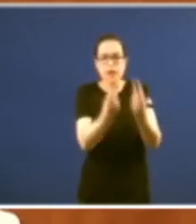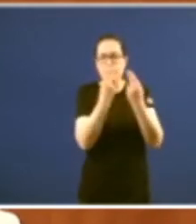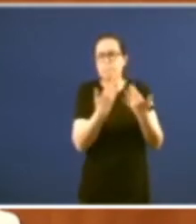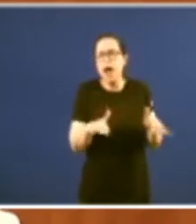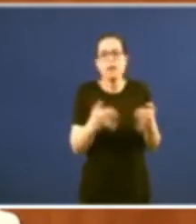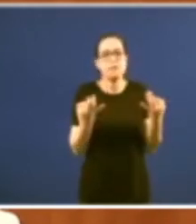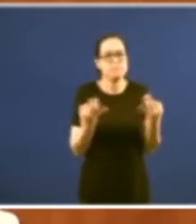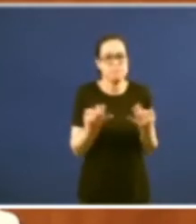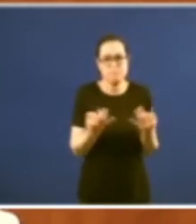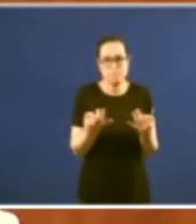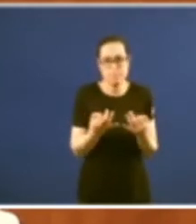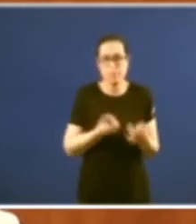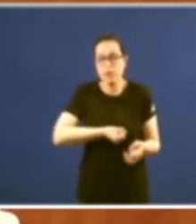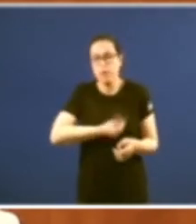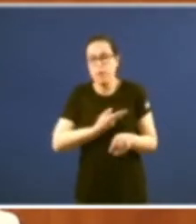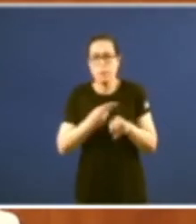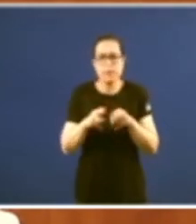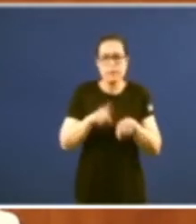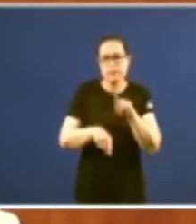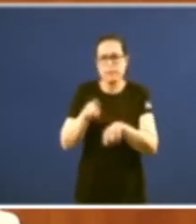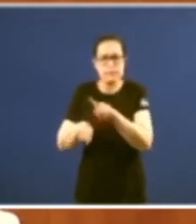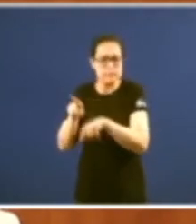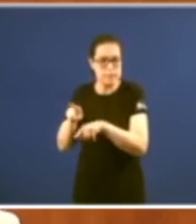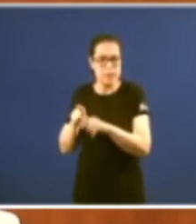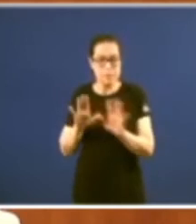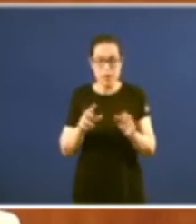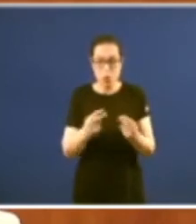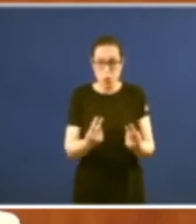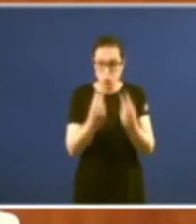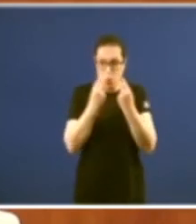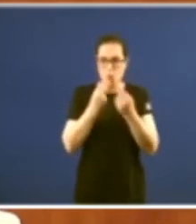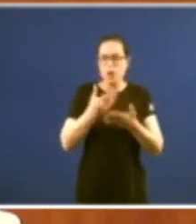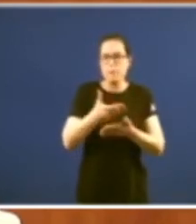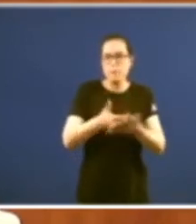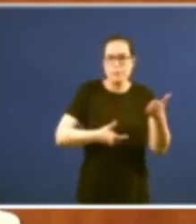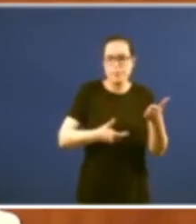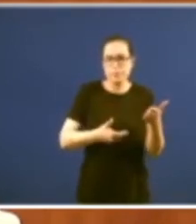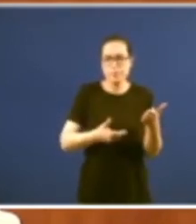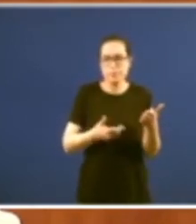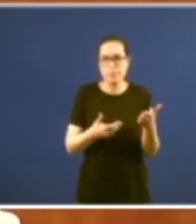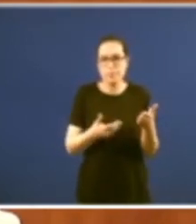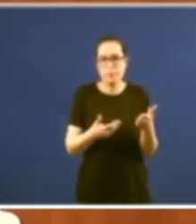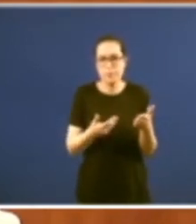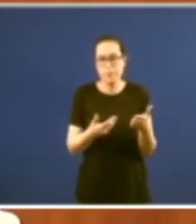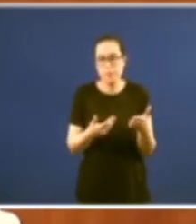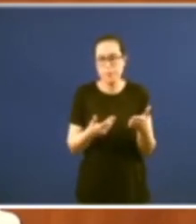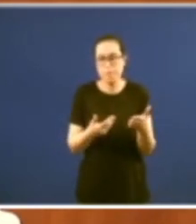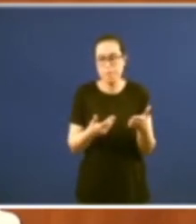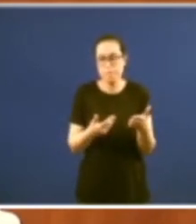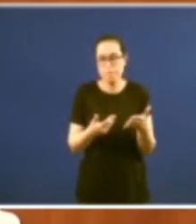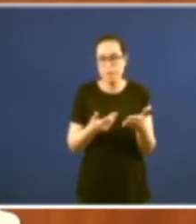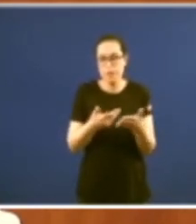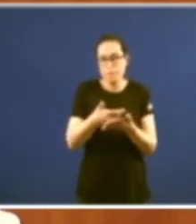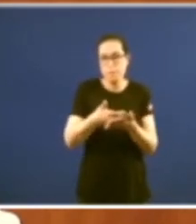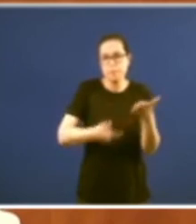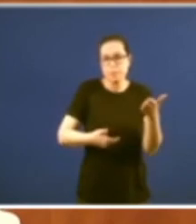dependendo da cor de que nos dan pero hai que reconhecer que os xornais vímolo nas páxinas